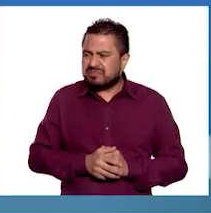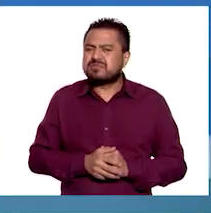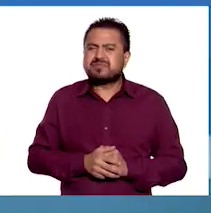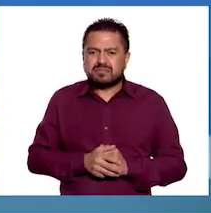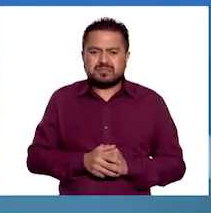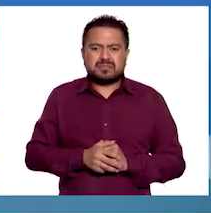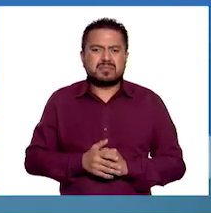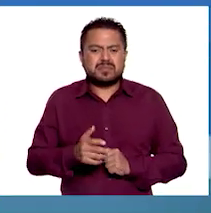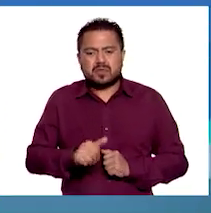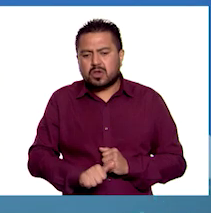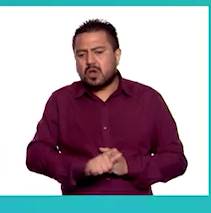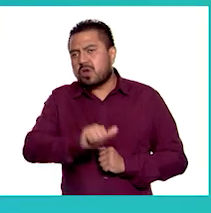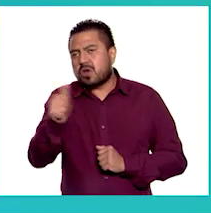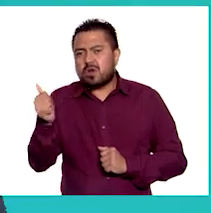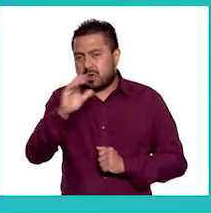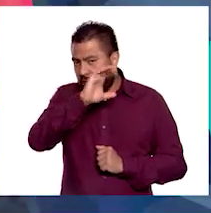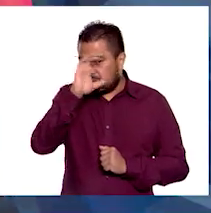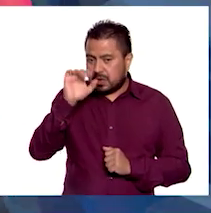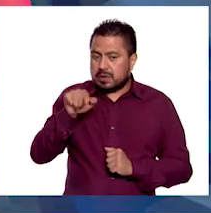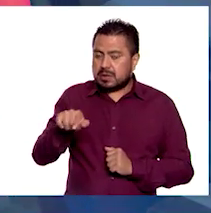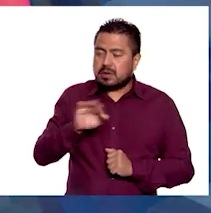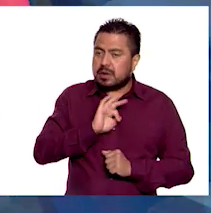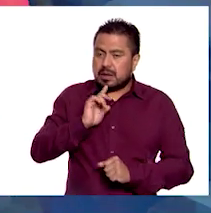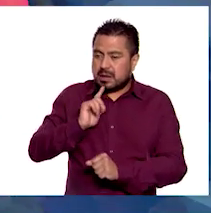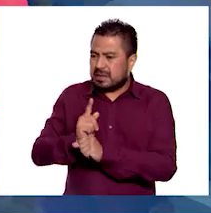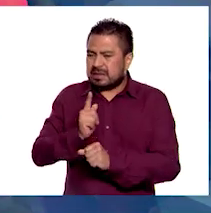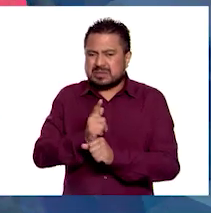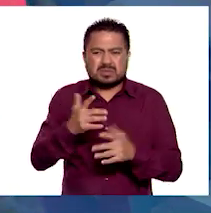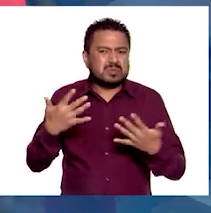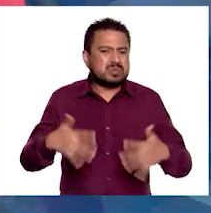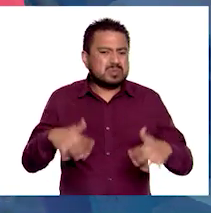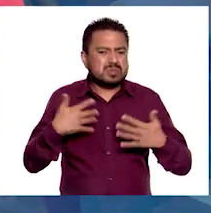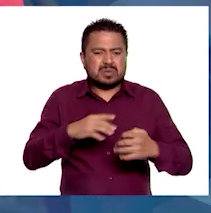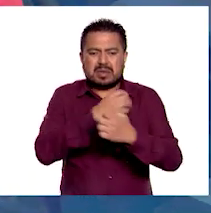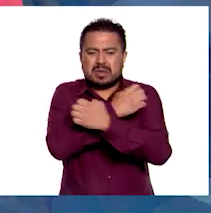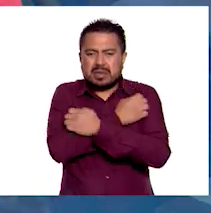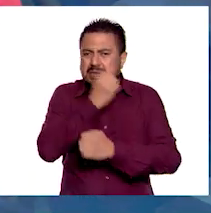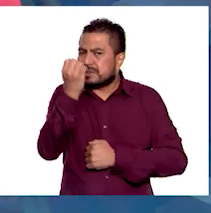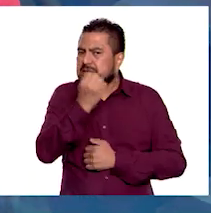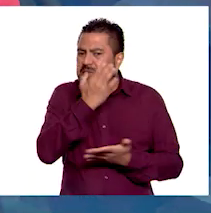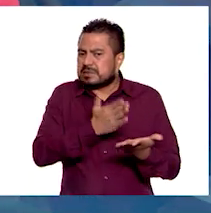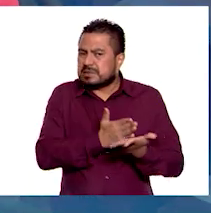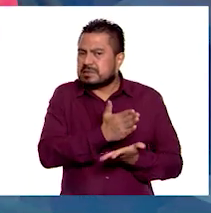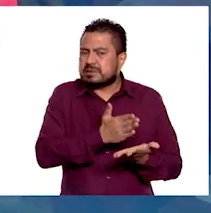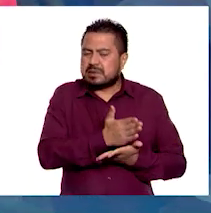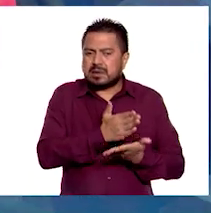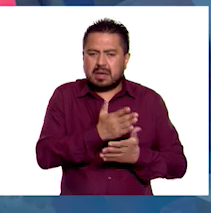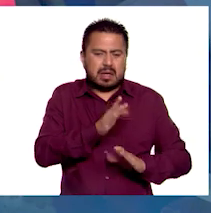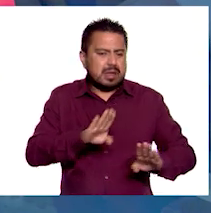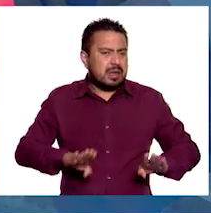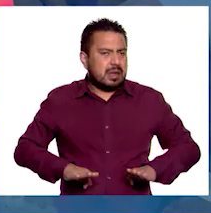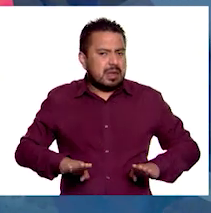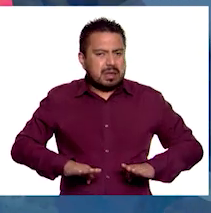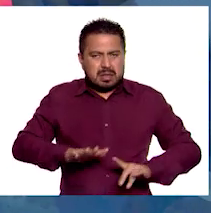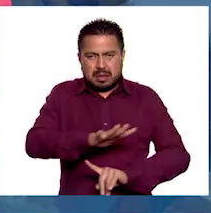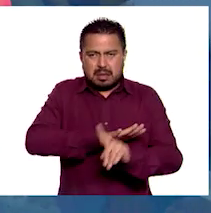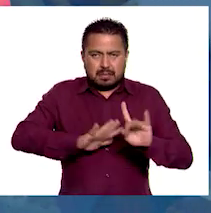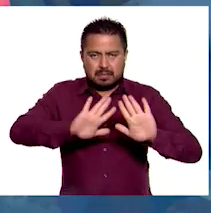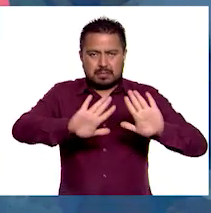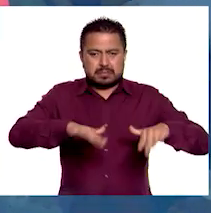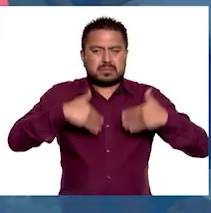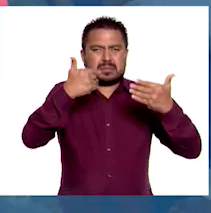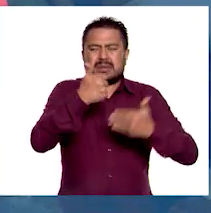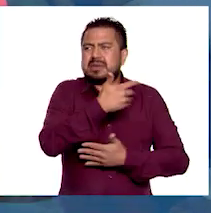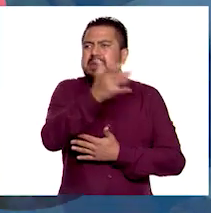en esta otra podemos ver las condiciones educativas, características del medio rural del